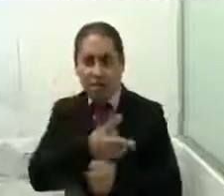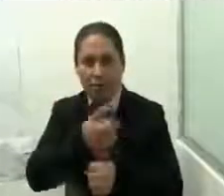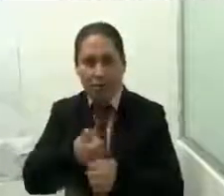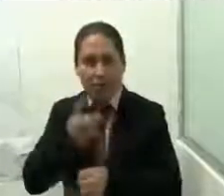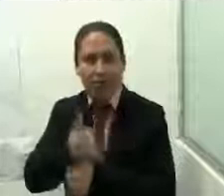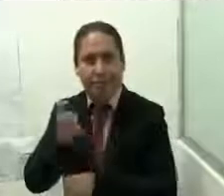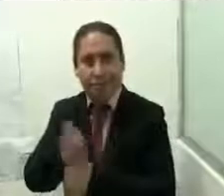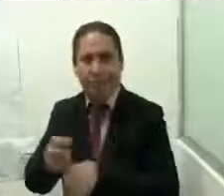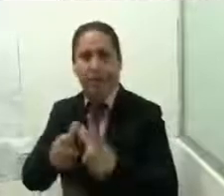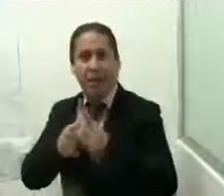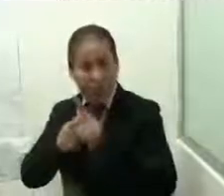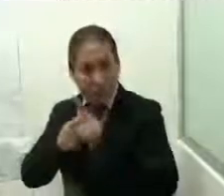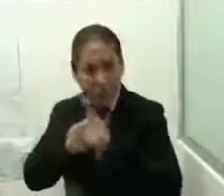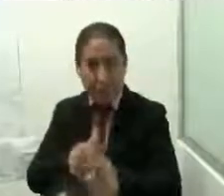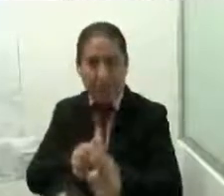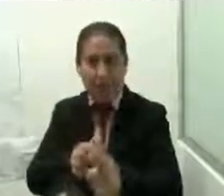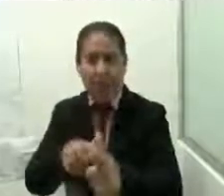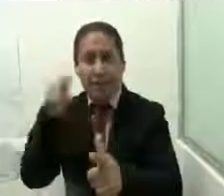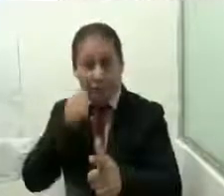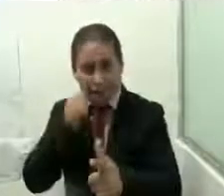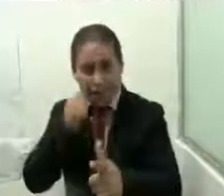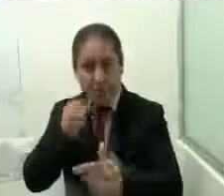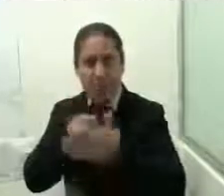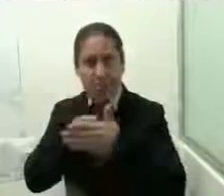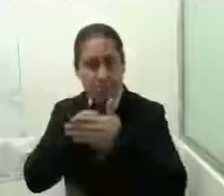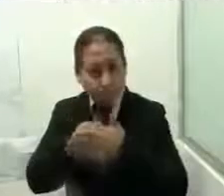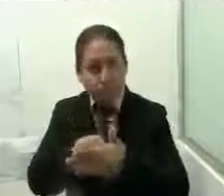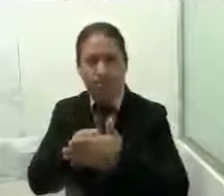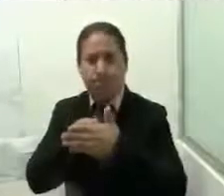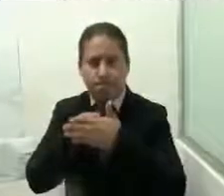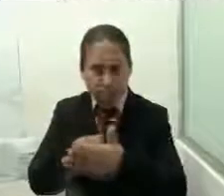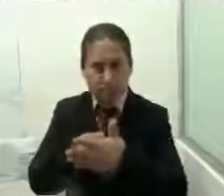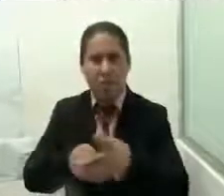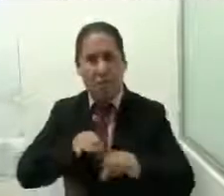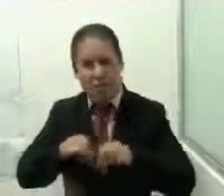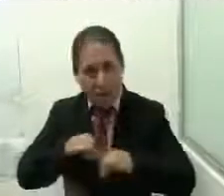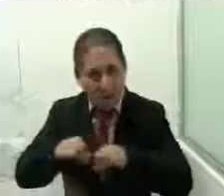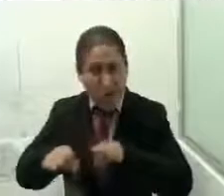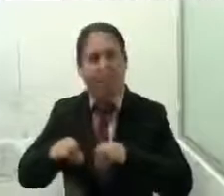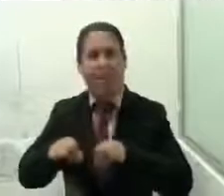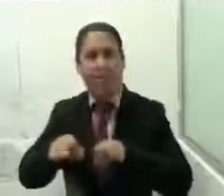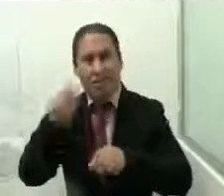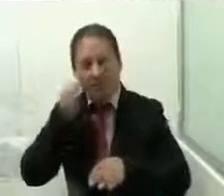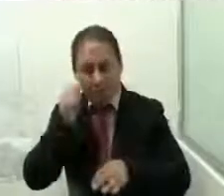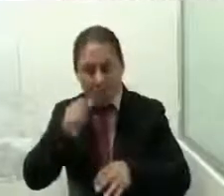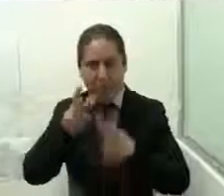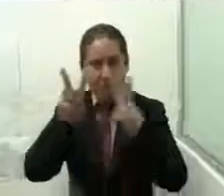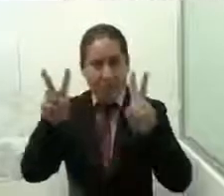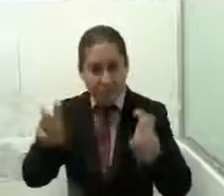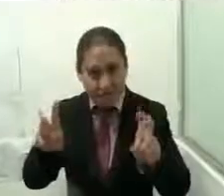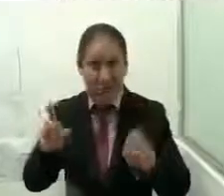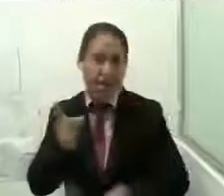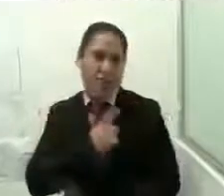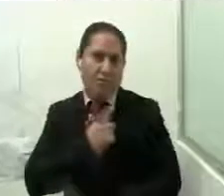siga continuando la Secretaría con este este trabajo sabemos que bueno es un tema no nada más